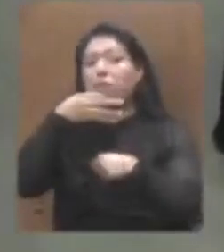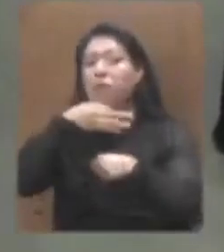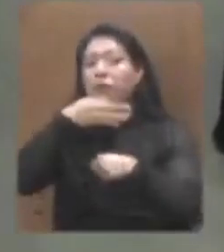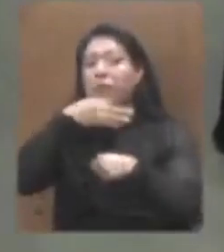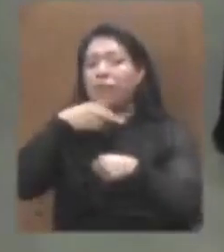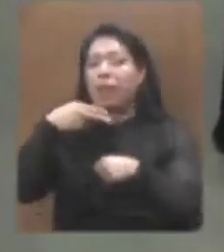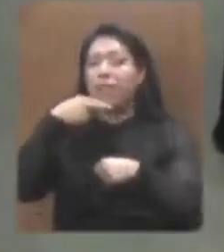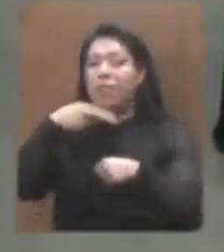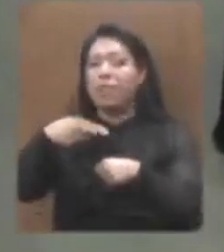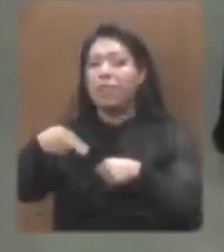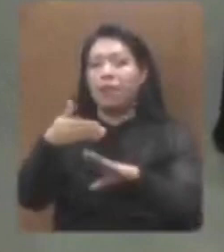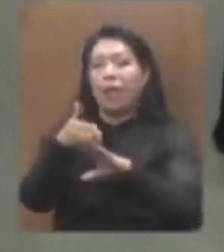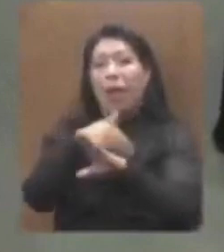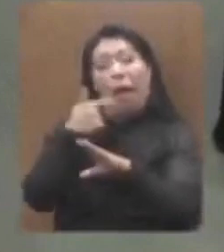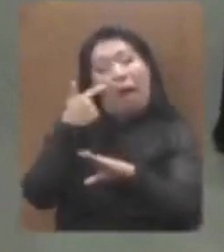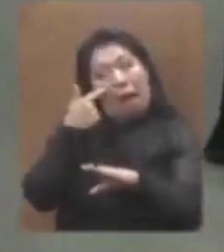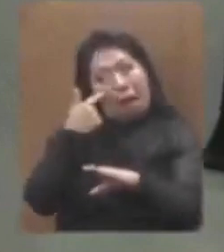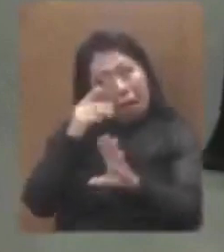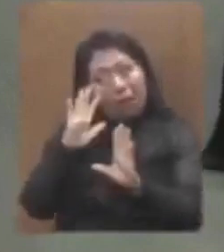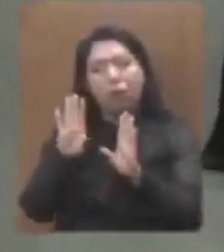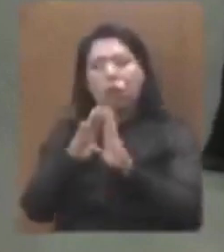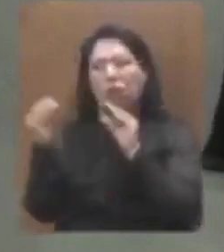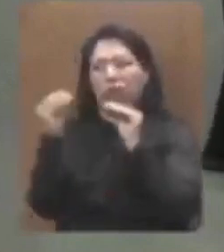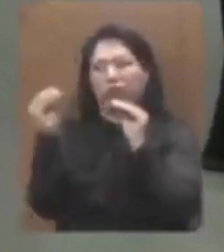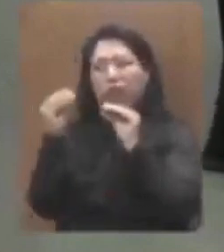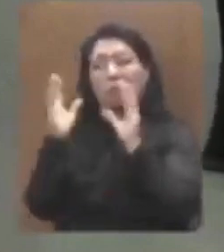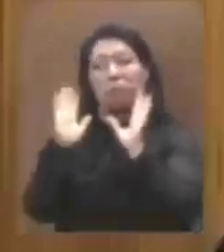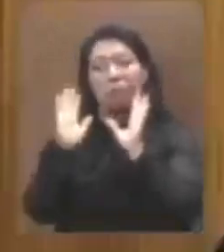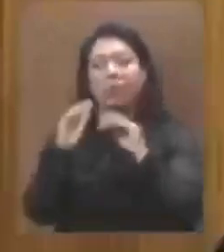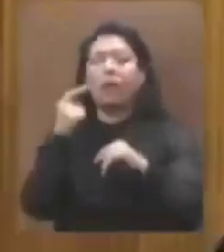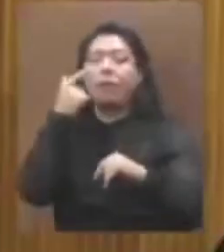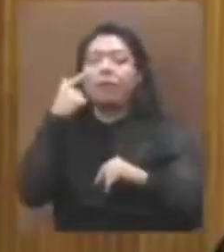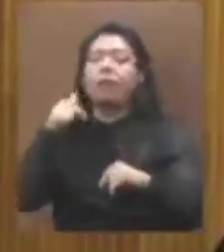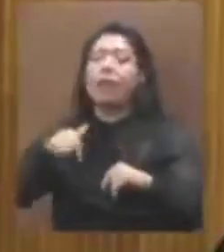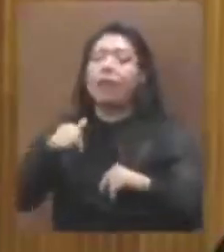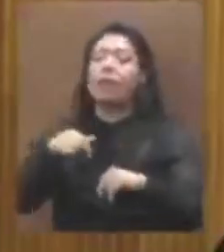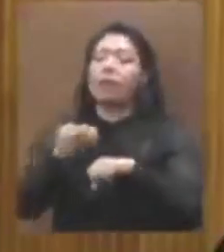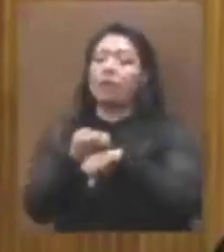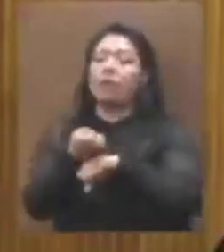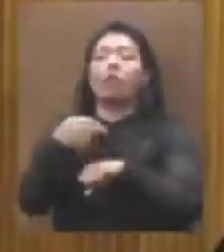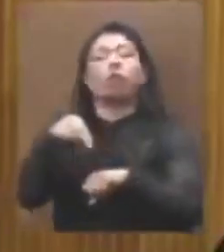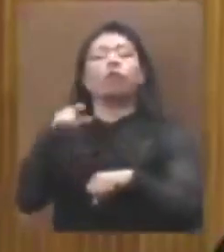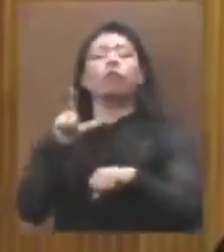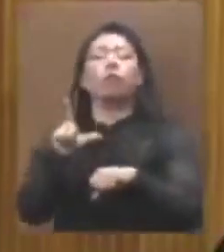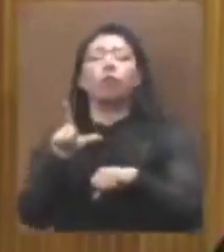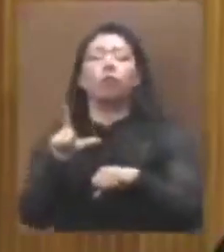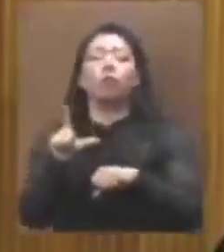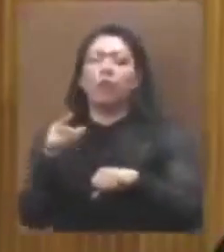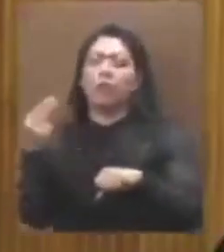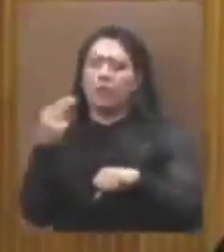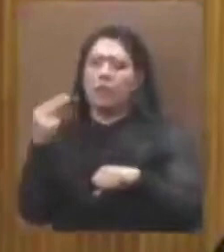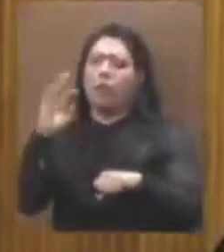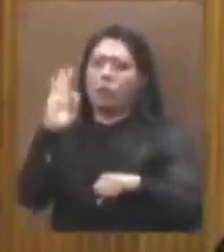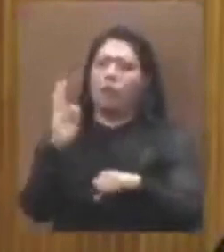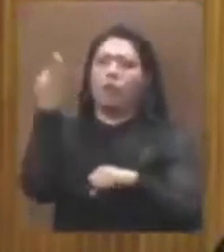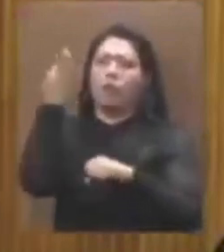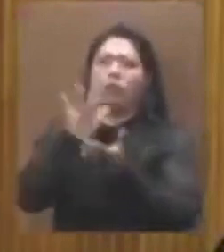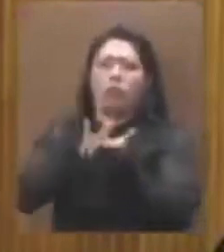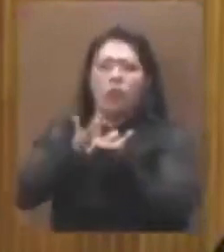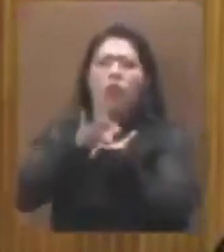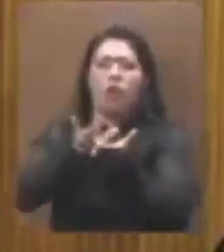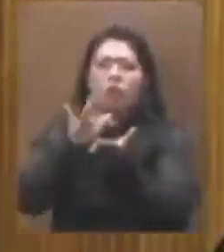Ante la crisis de inseguridad que vive nuestro Estado, es urgente y necesario contar con mayor apoyo de las fuerzas federales. sido una